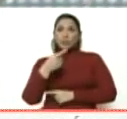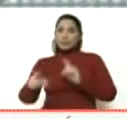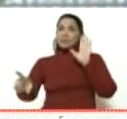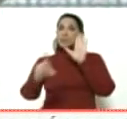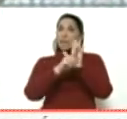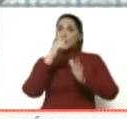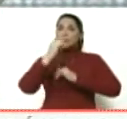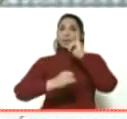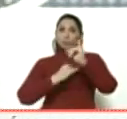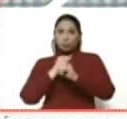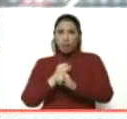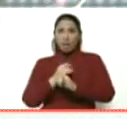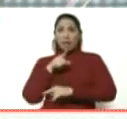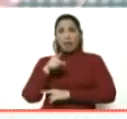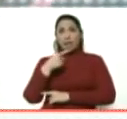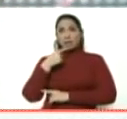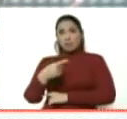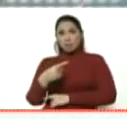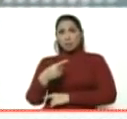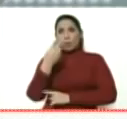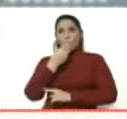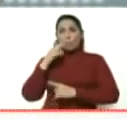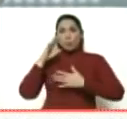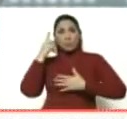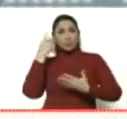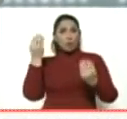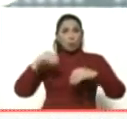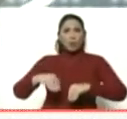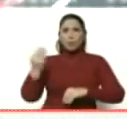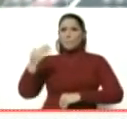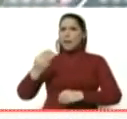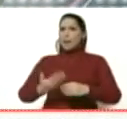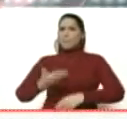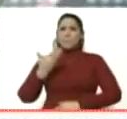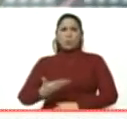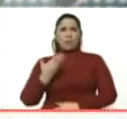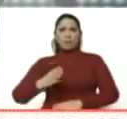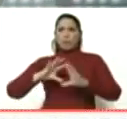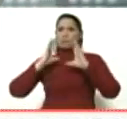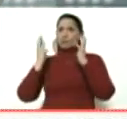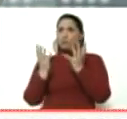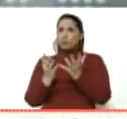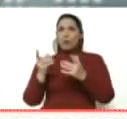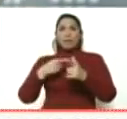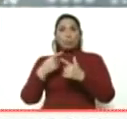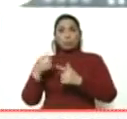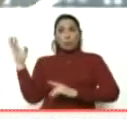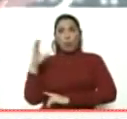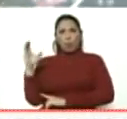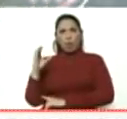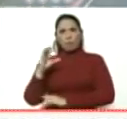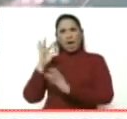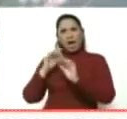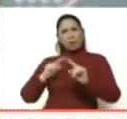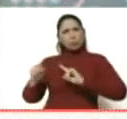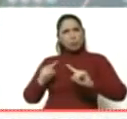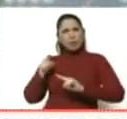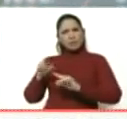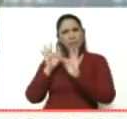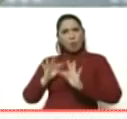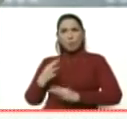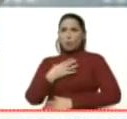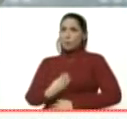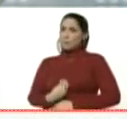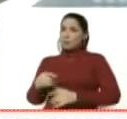internacional, es lo que dicen los compromisos más elementales del mundo civilizado. Entonces, que Colombia actúa de esa manera es muy lamentable y por